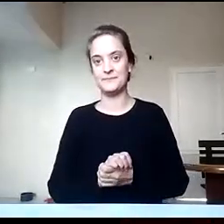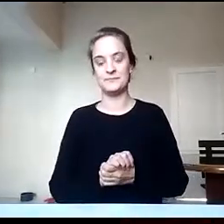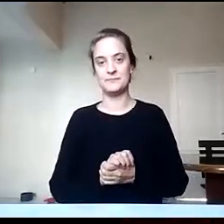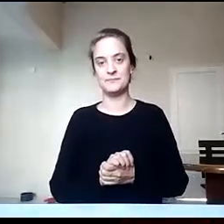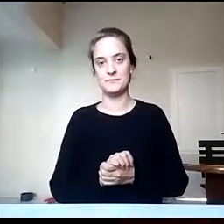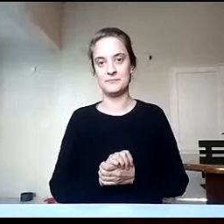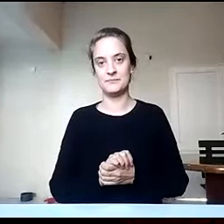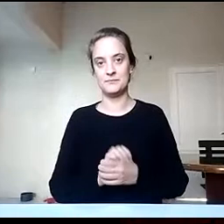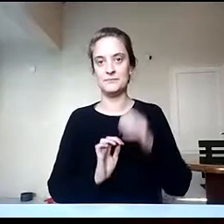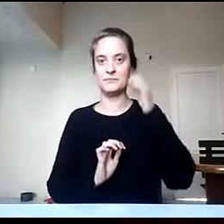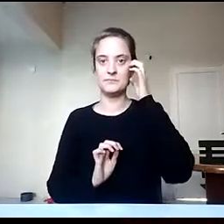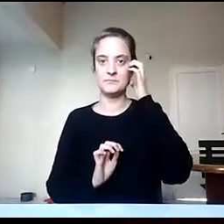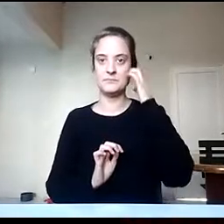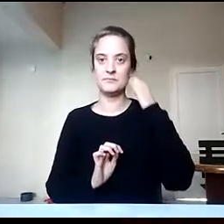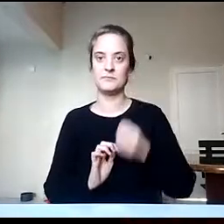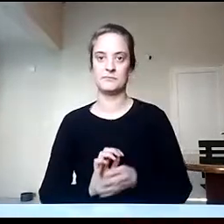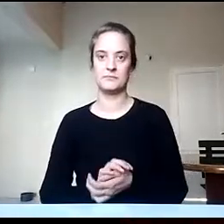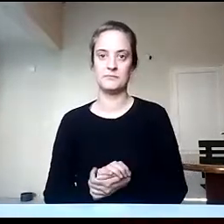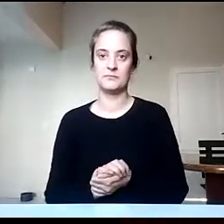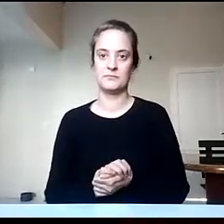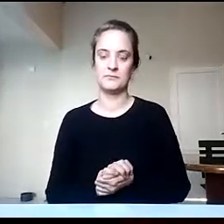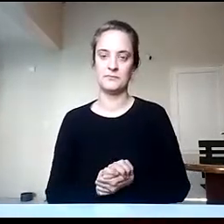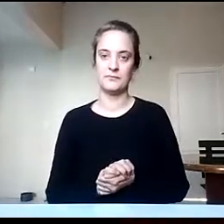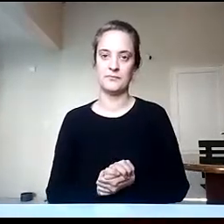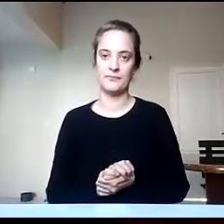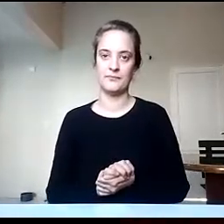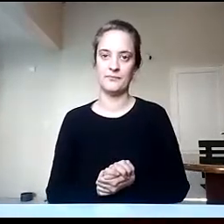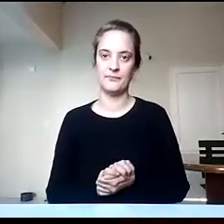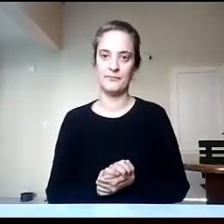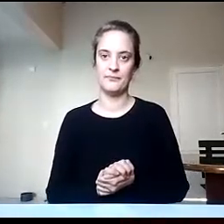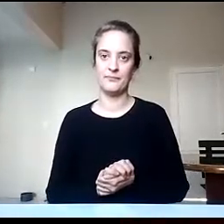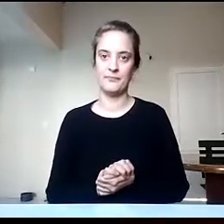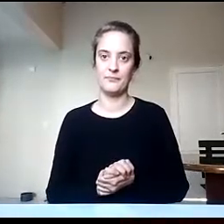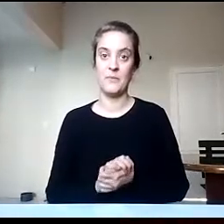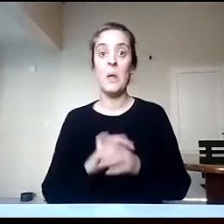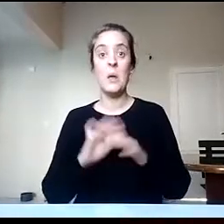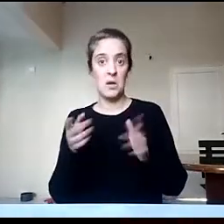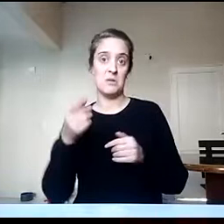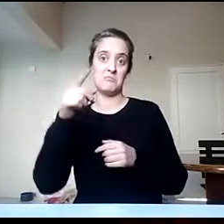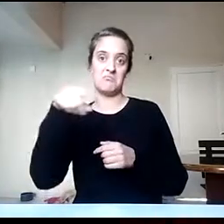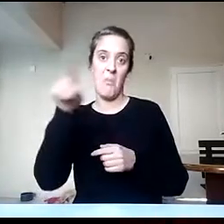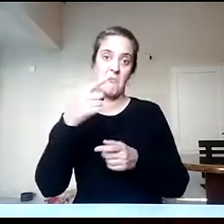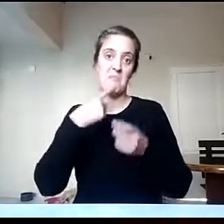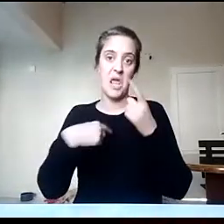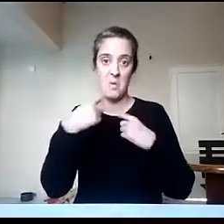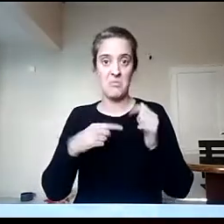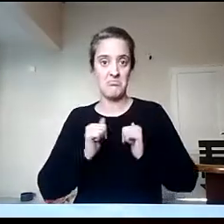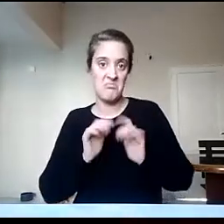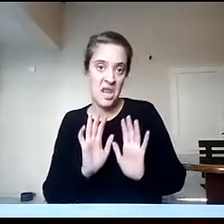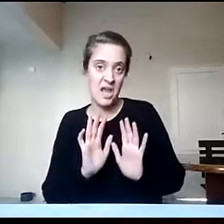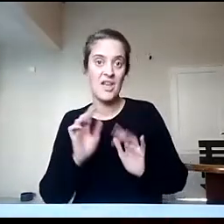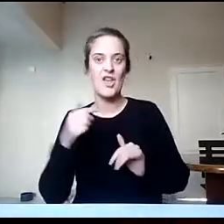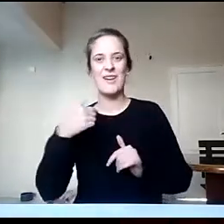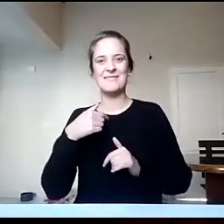Bueno, mientras llegan las preguntas, Verónica, quiero retomar algo muy